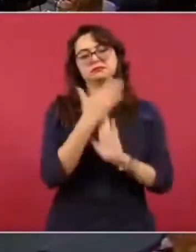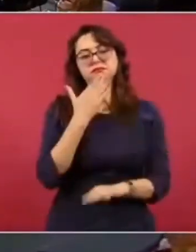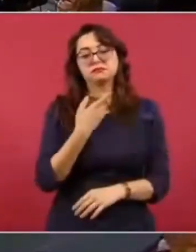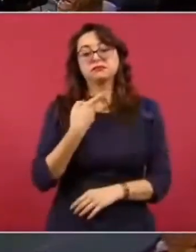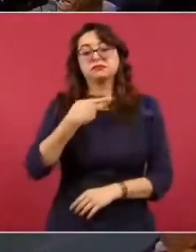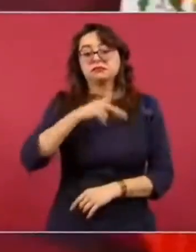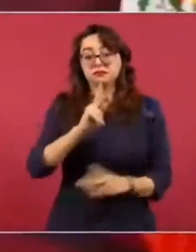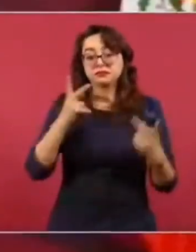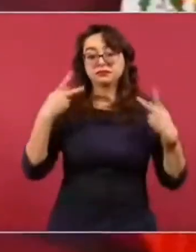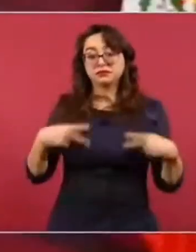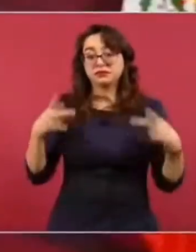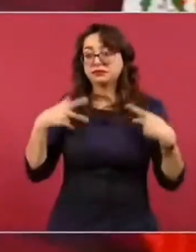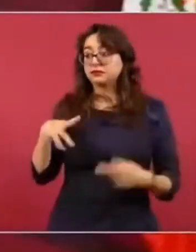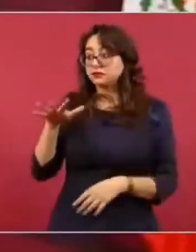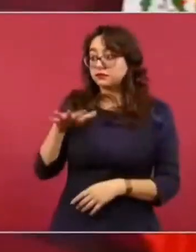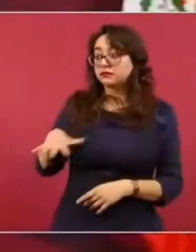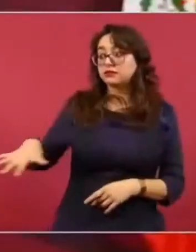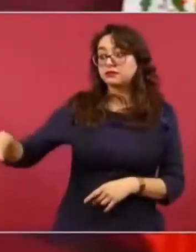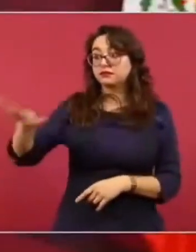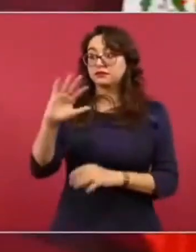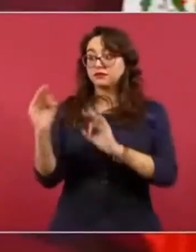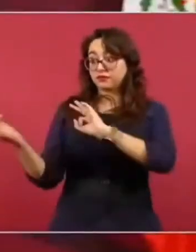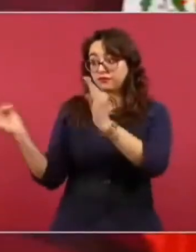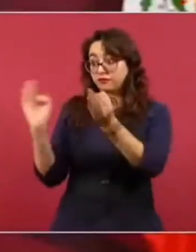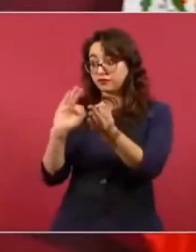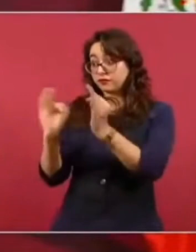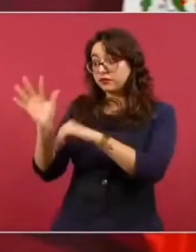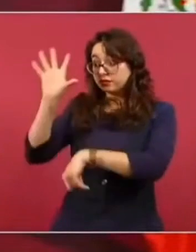que sigan destruyendo el paraíso?